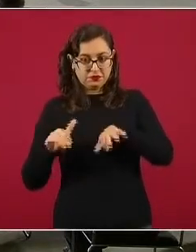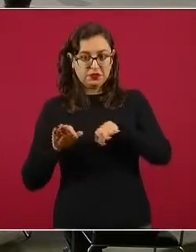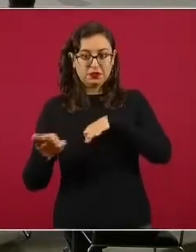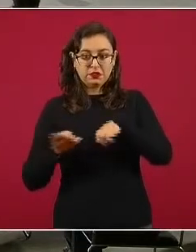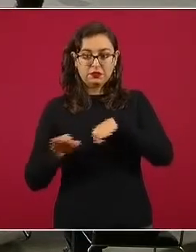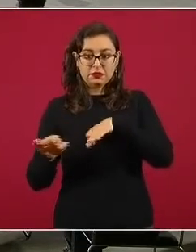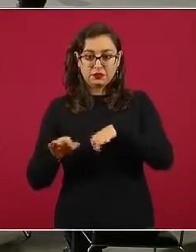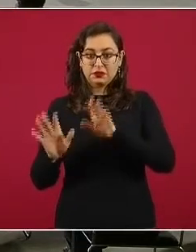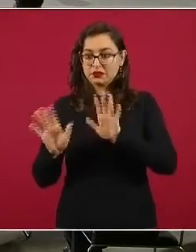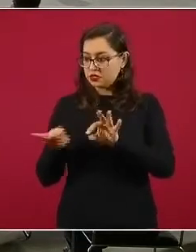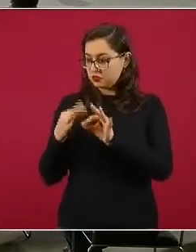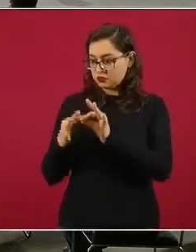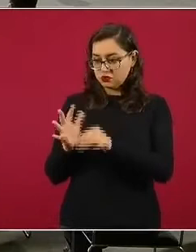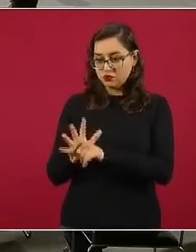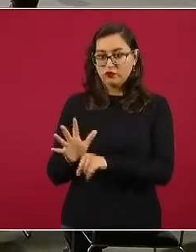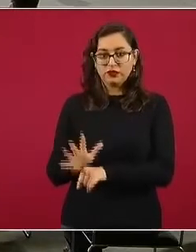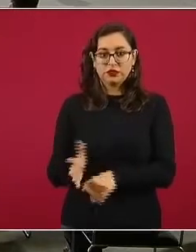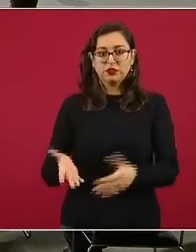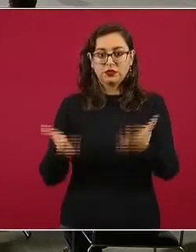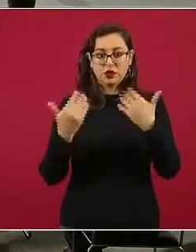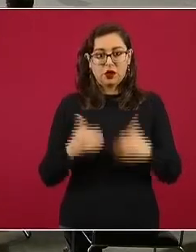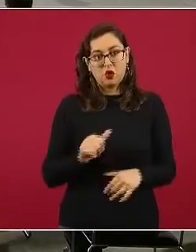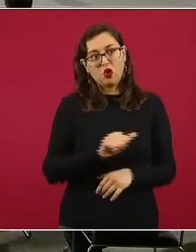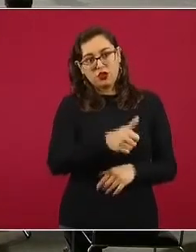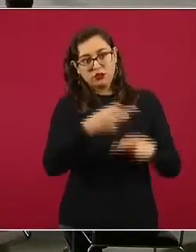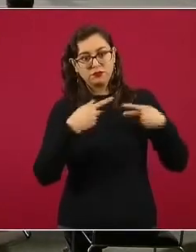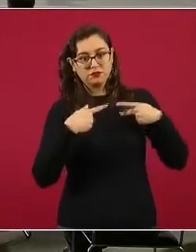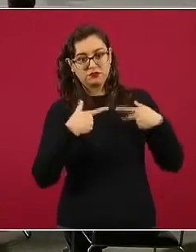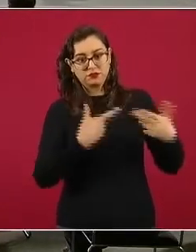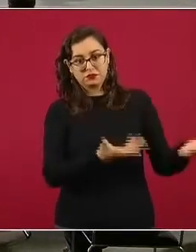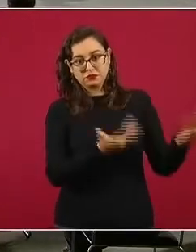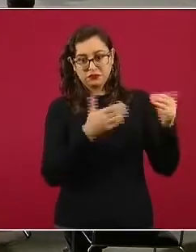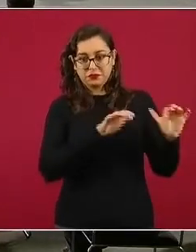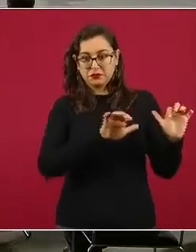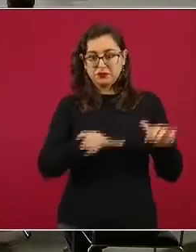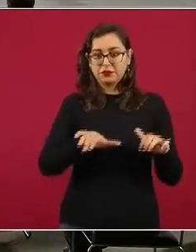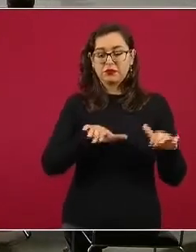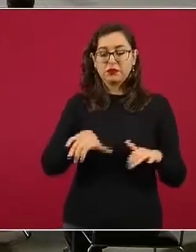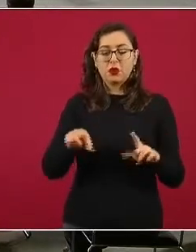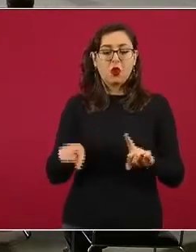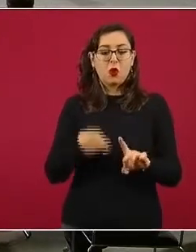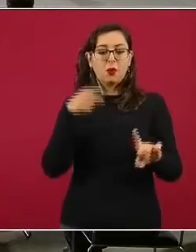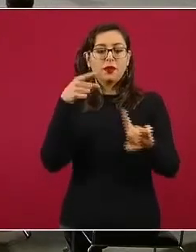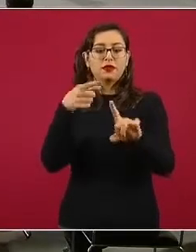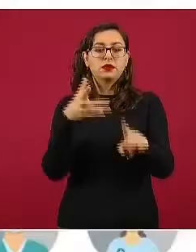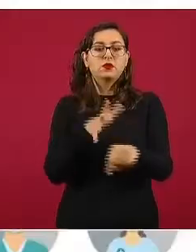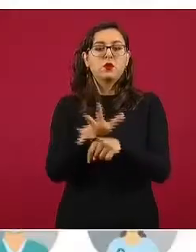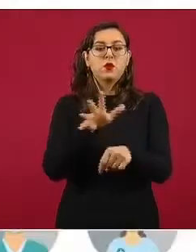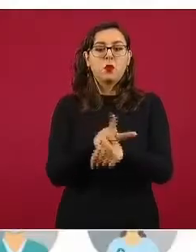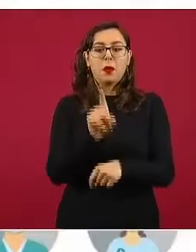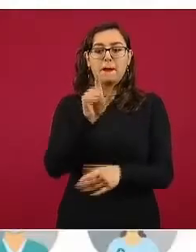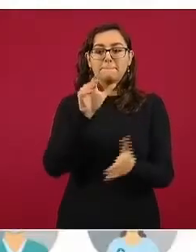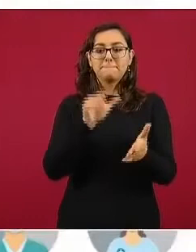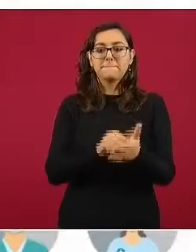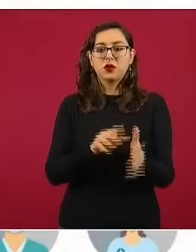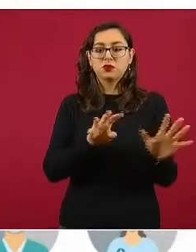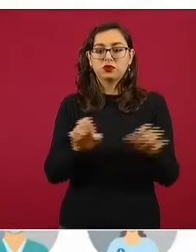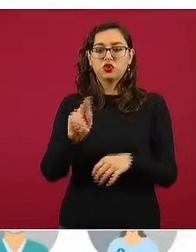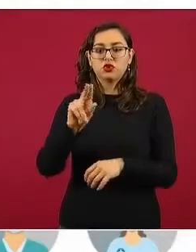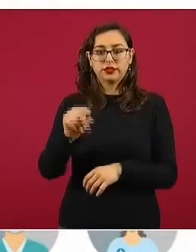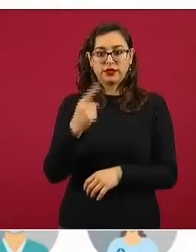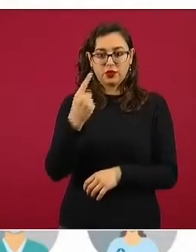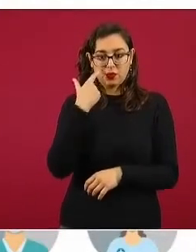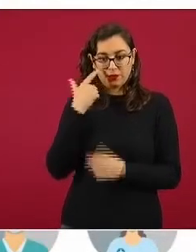reclutamiento, me da la siguiente, y el personal, el objetivo es tener mil 481 personas